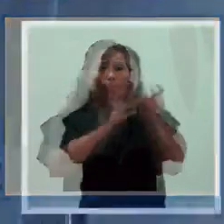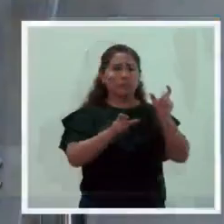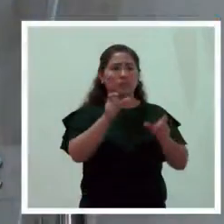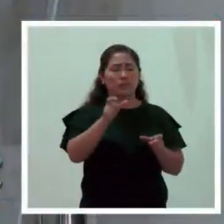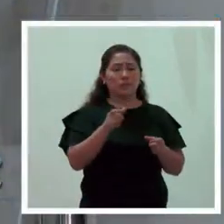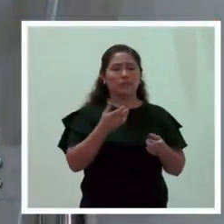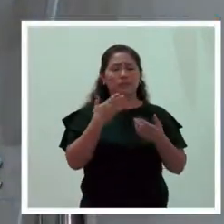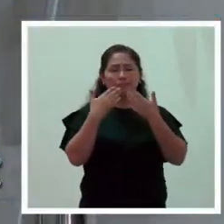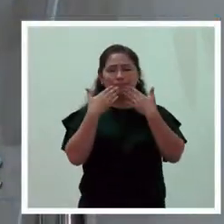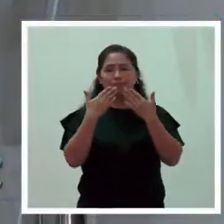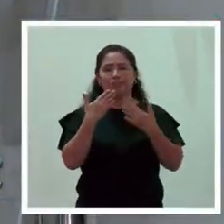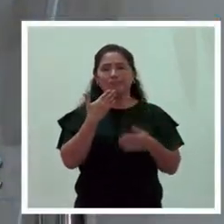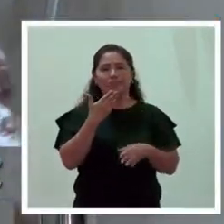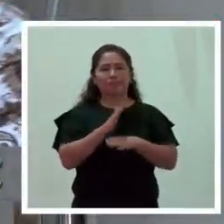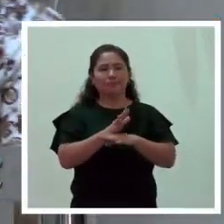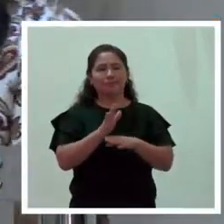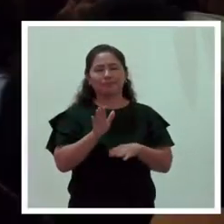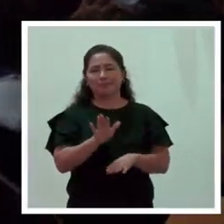tardes.